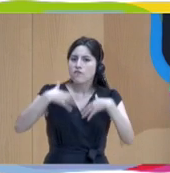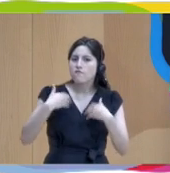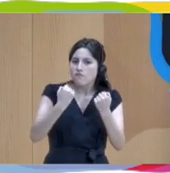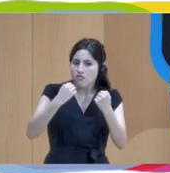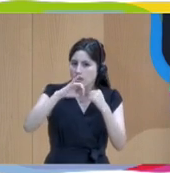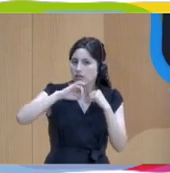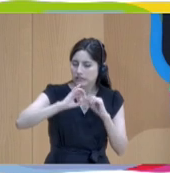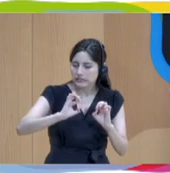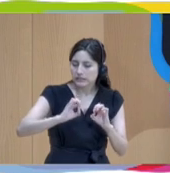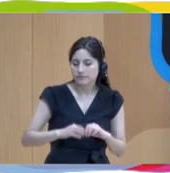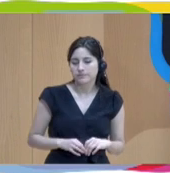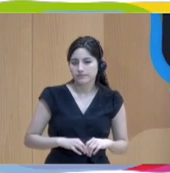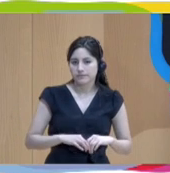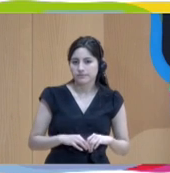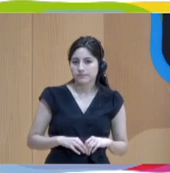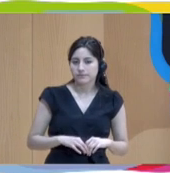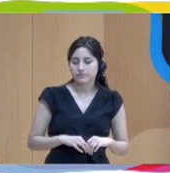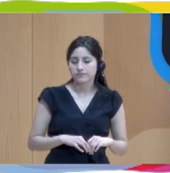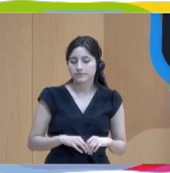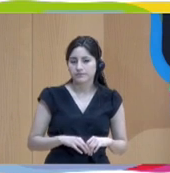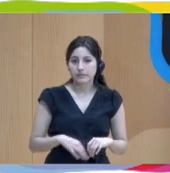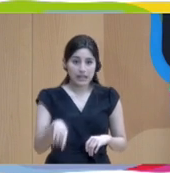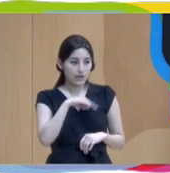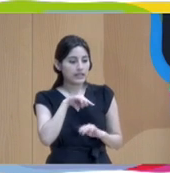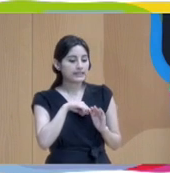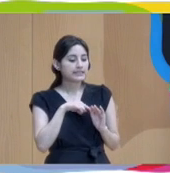sentirnos iguales. Tan sencillo, tan difícil.